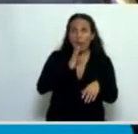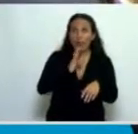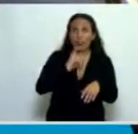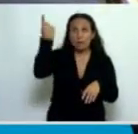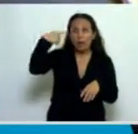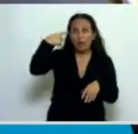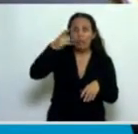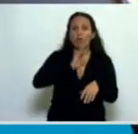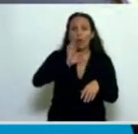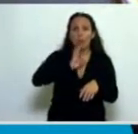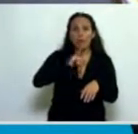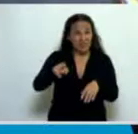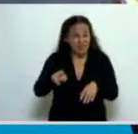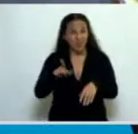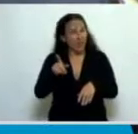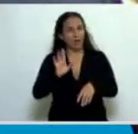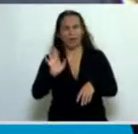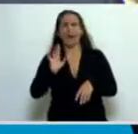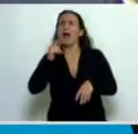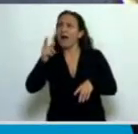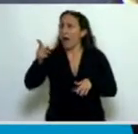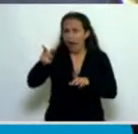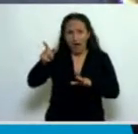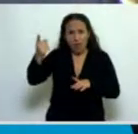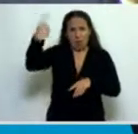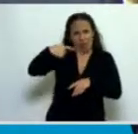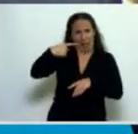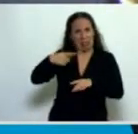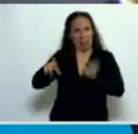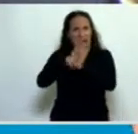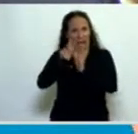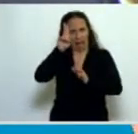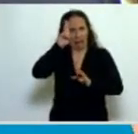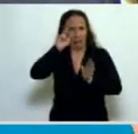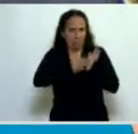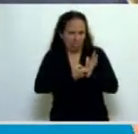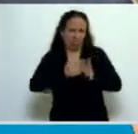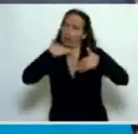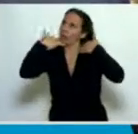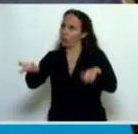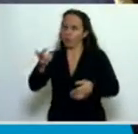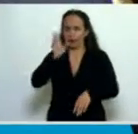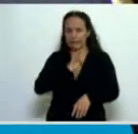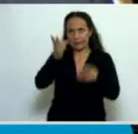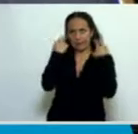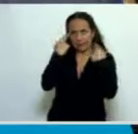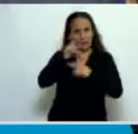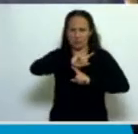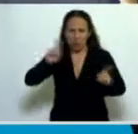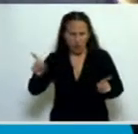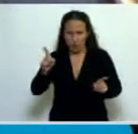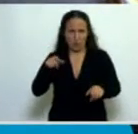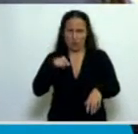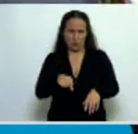obedecer aún órdenes que sean manifiestamente ilegales. Hay un ordenamiento jurídico, hay leyes de este Congreso que deben ser observadas